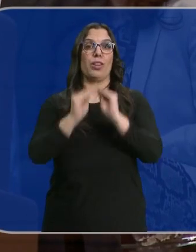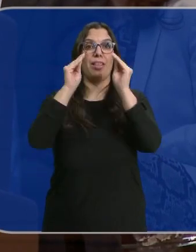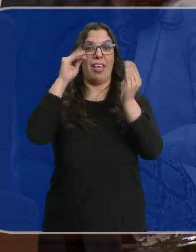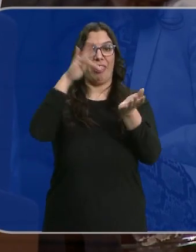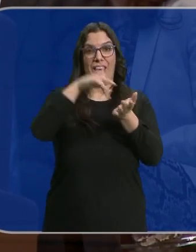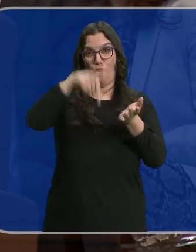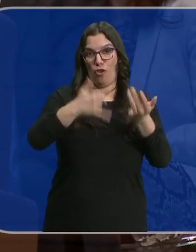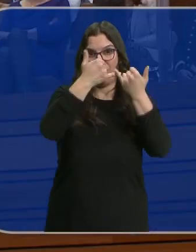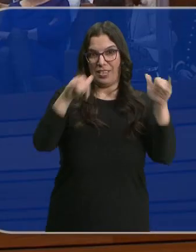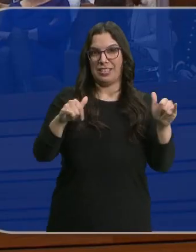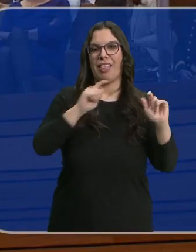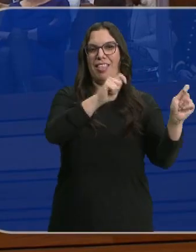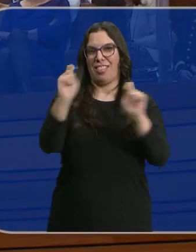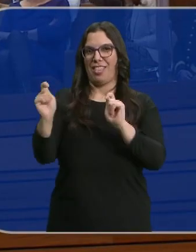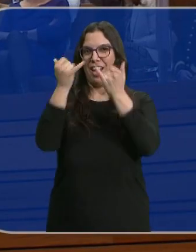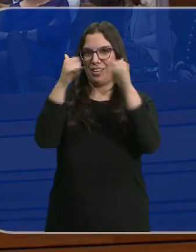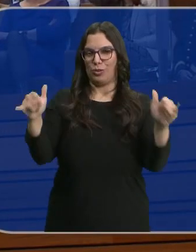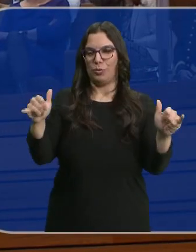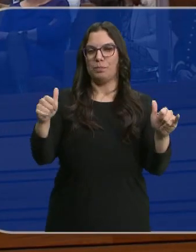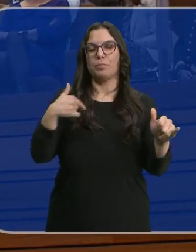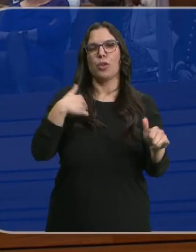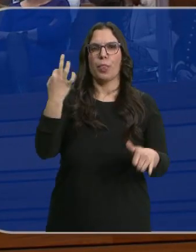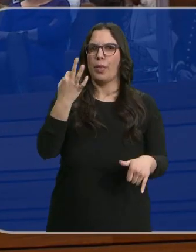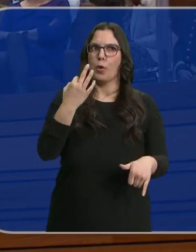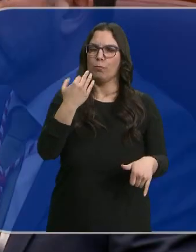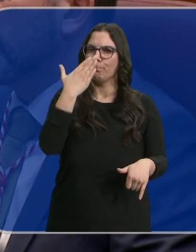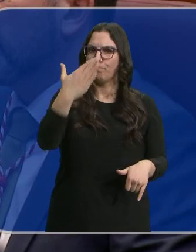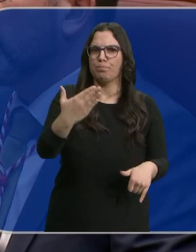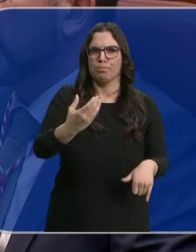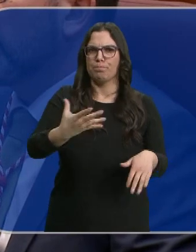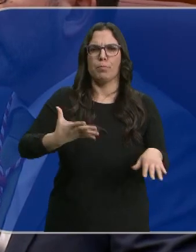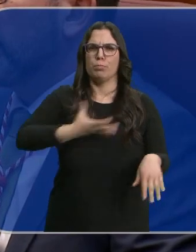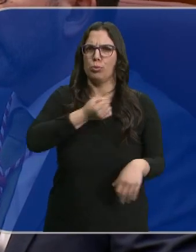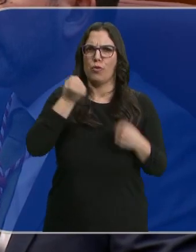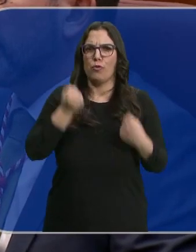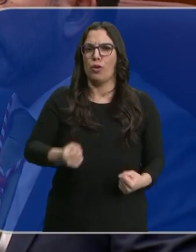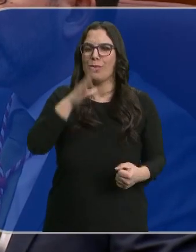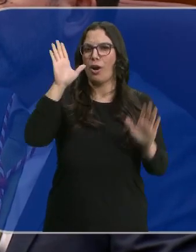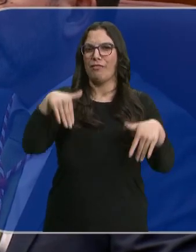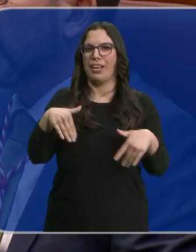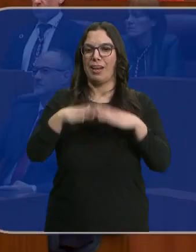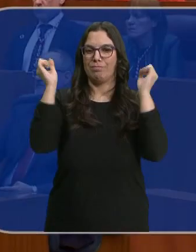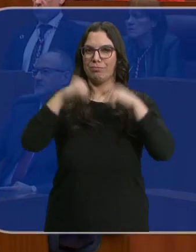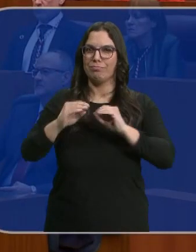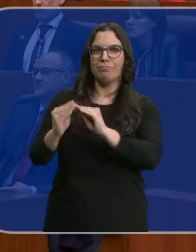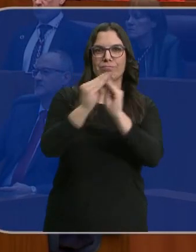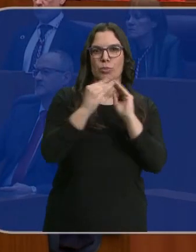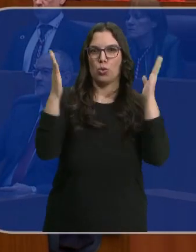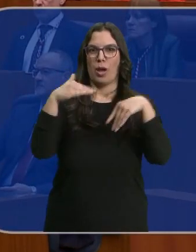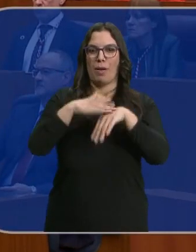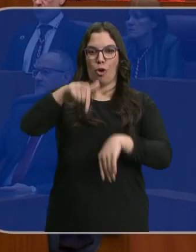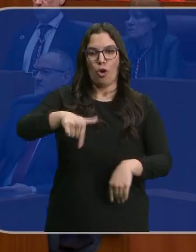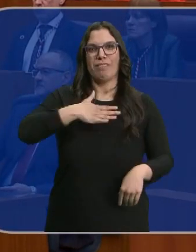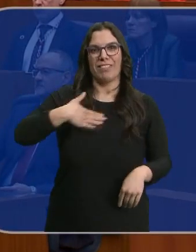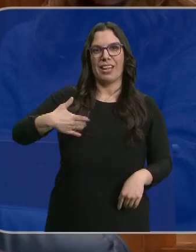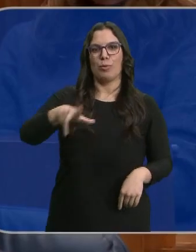celebrado hoy. Sí que es cierto que yo tengo que expresar mi profunda decepción por no haber tenido esa unanimidad para poder entregar